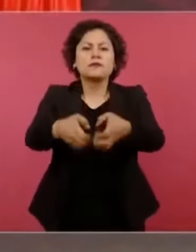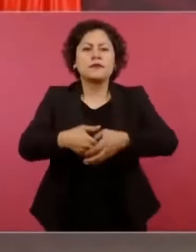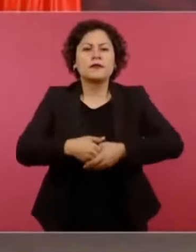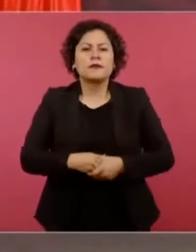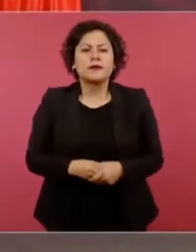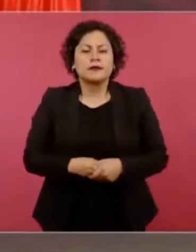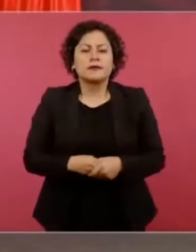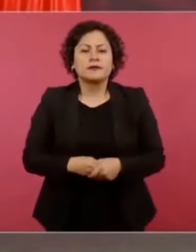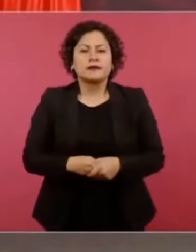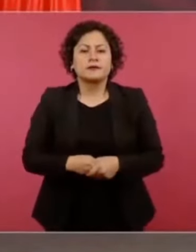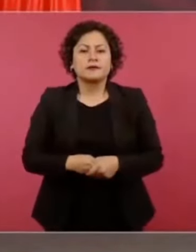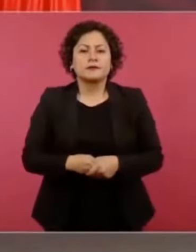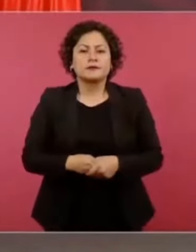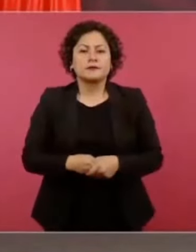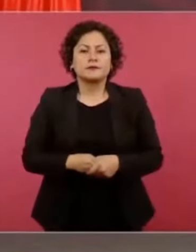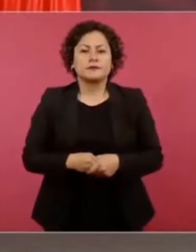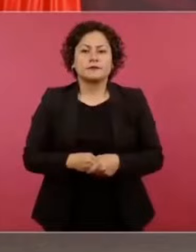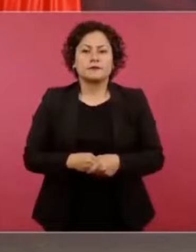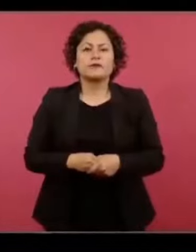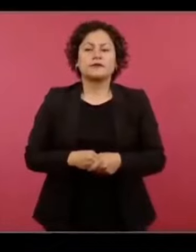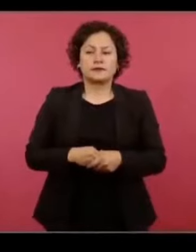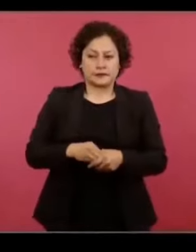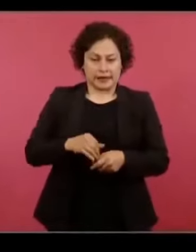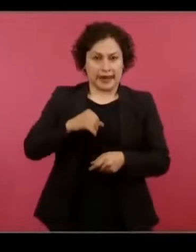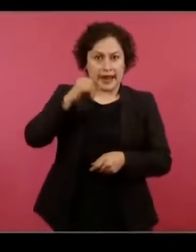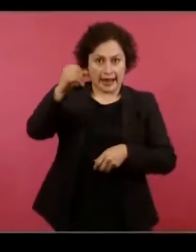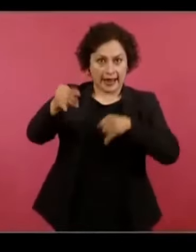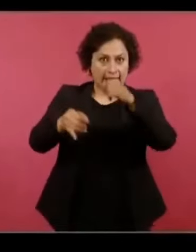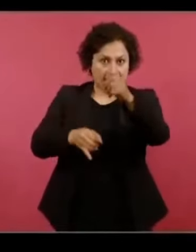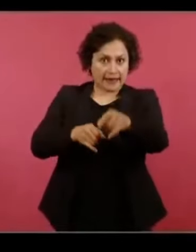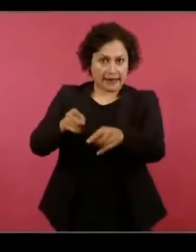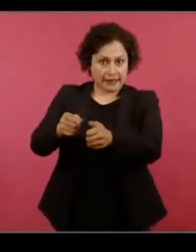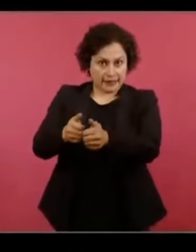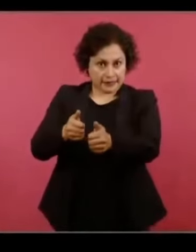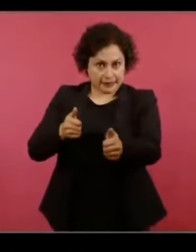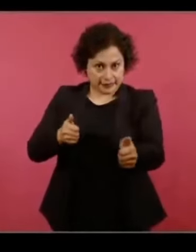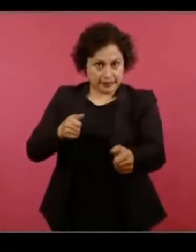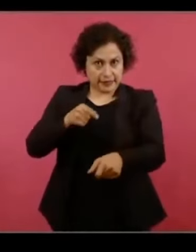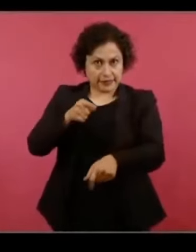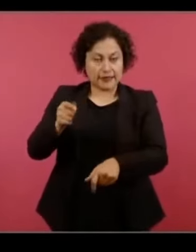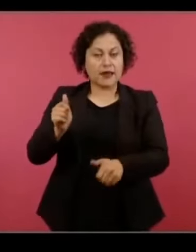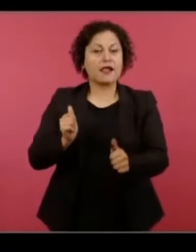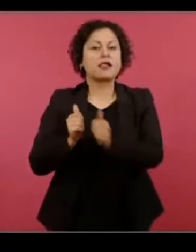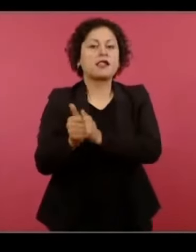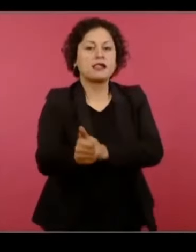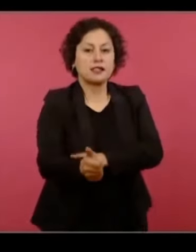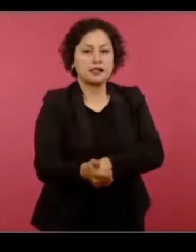Querían atrás y él se adelantó. Gracias. Gracias.